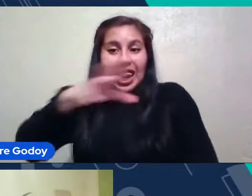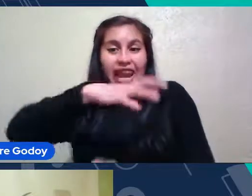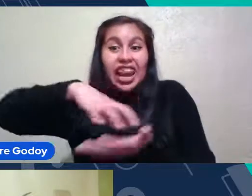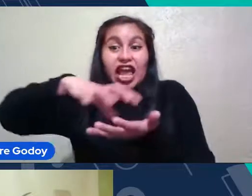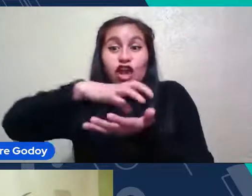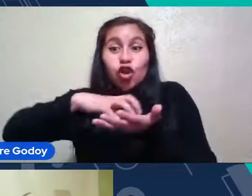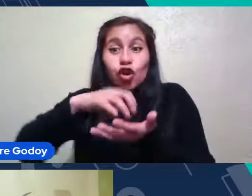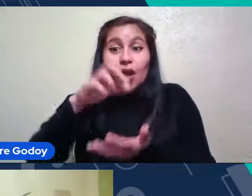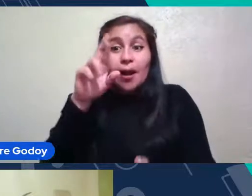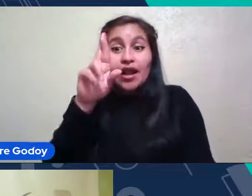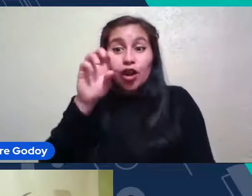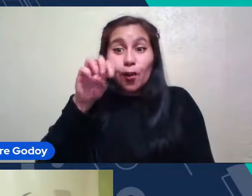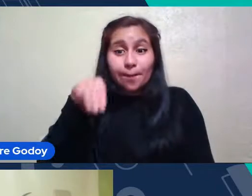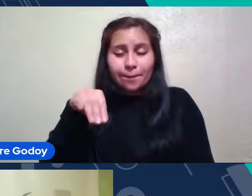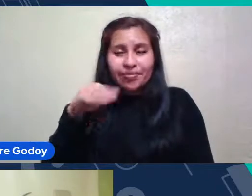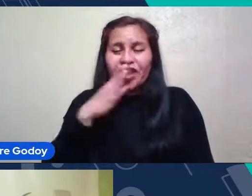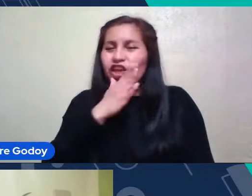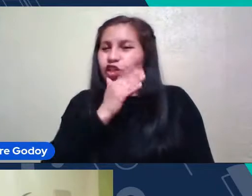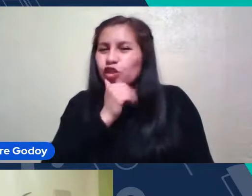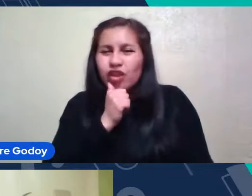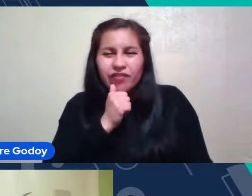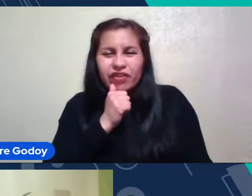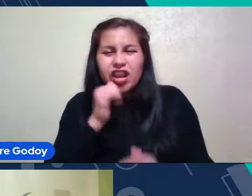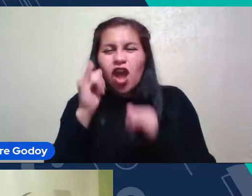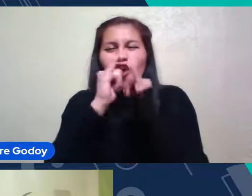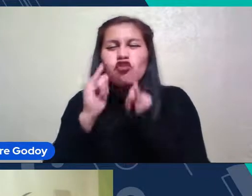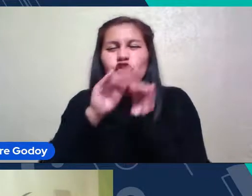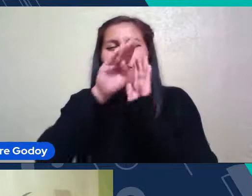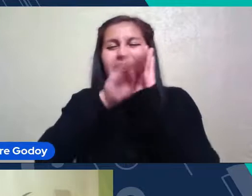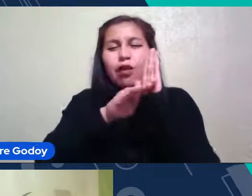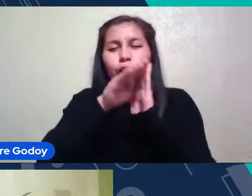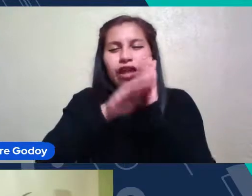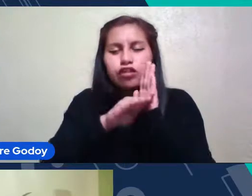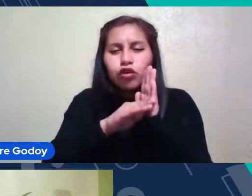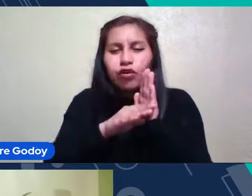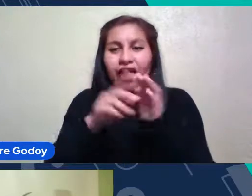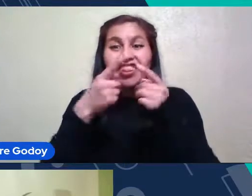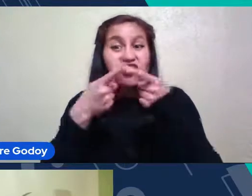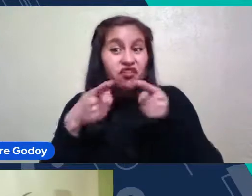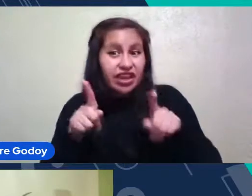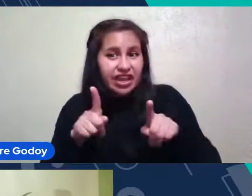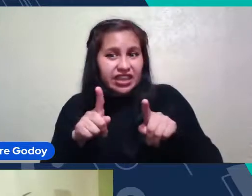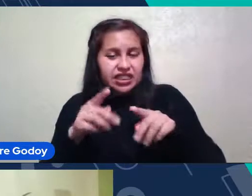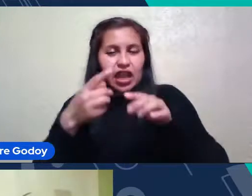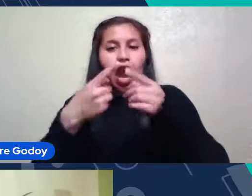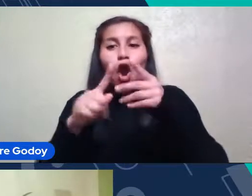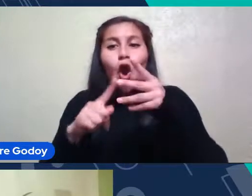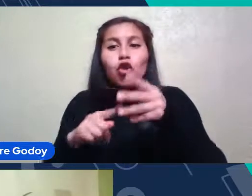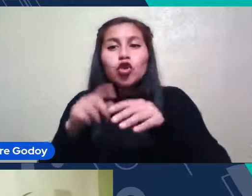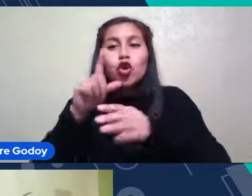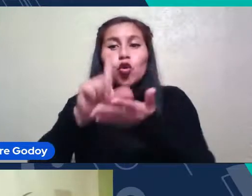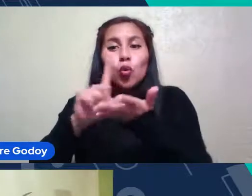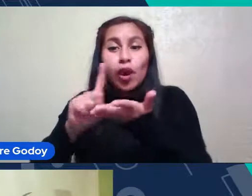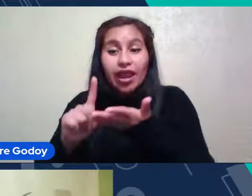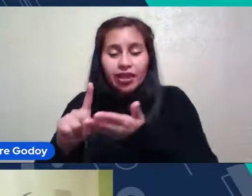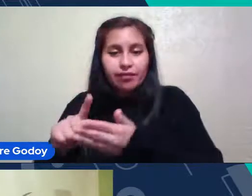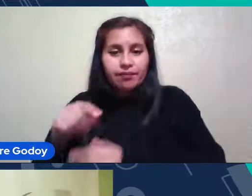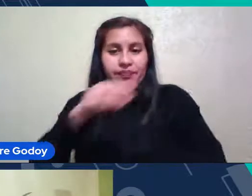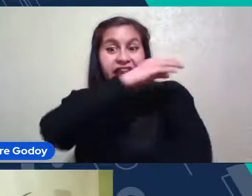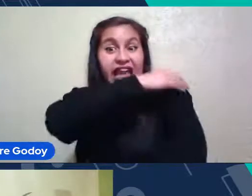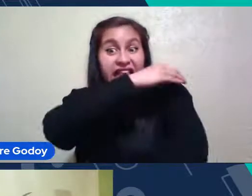Un marco Regulatorio Tan fuerte Como otras regiones La segunda Tercera Y cuarta Donde hay Observatorios